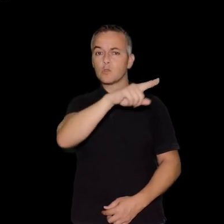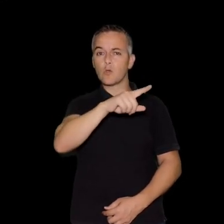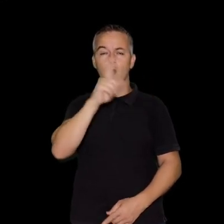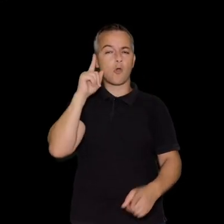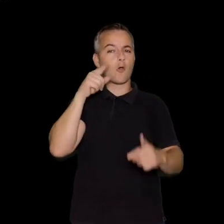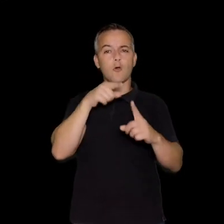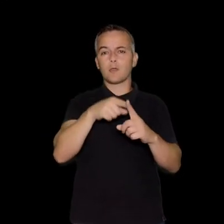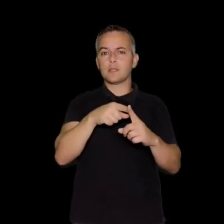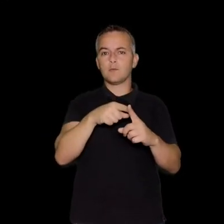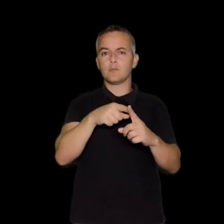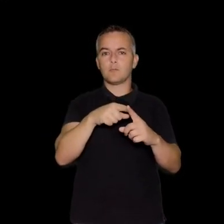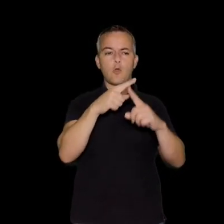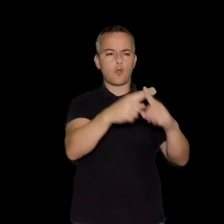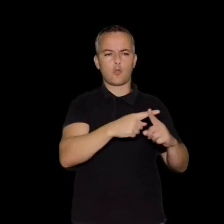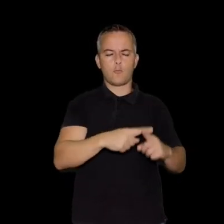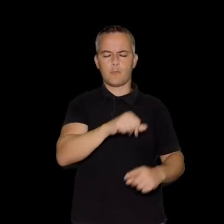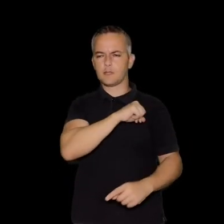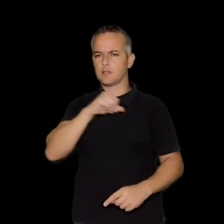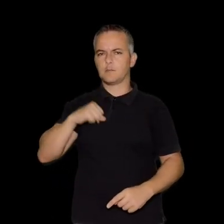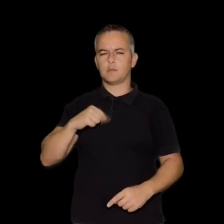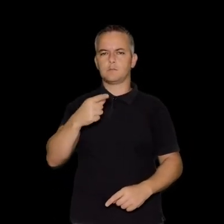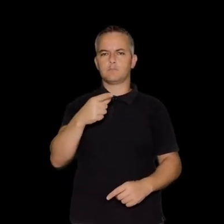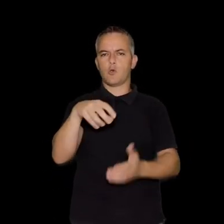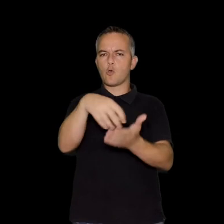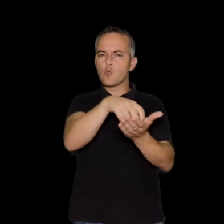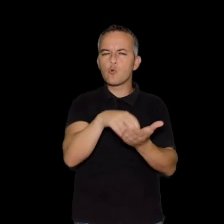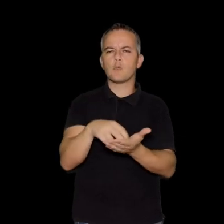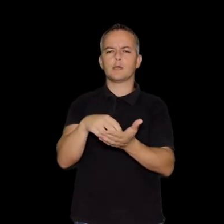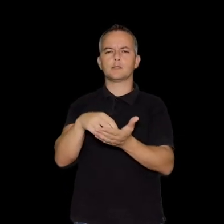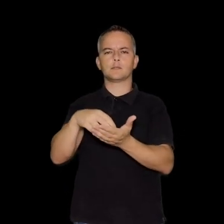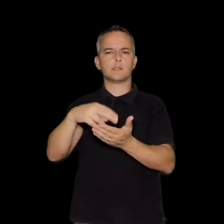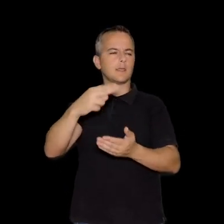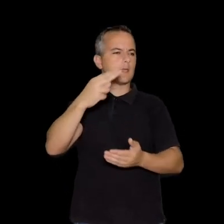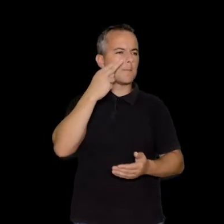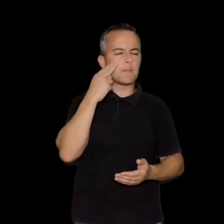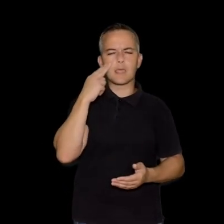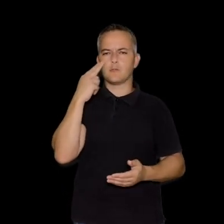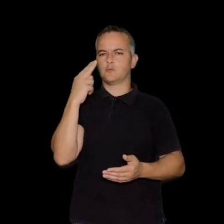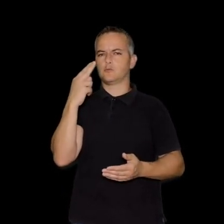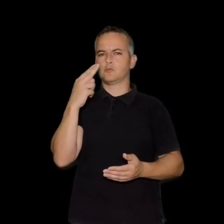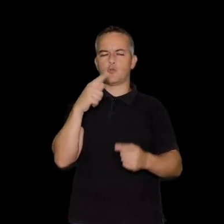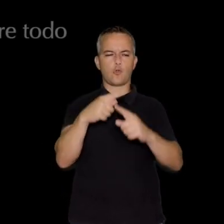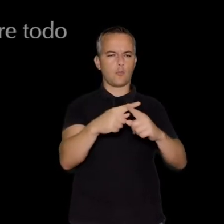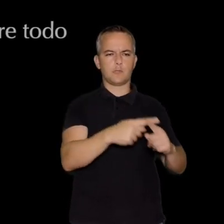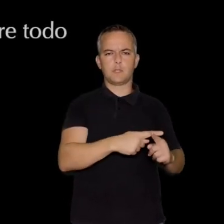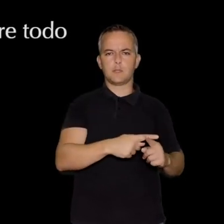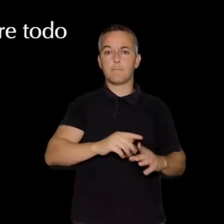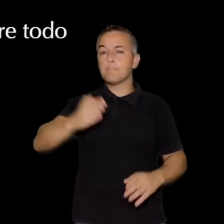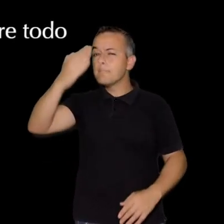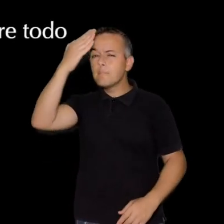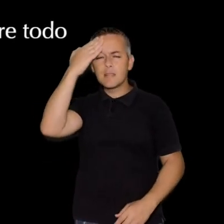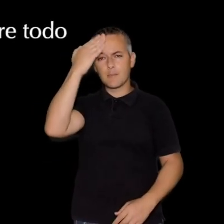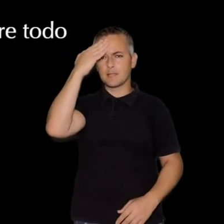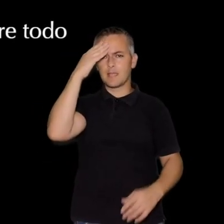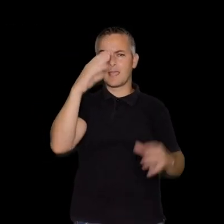venido a compartirse, a compartir sus inquietudes, sus miedos pero sobre